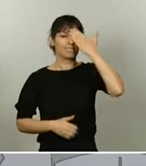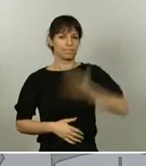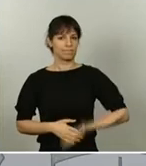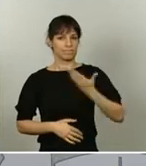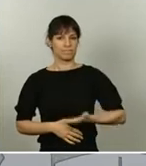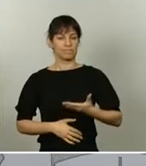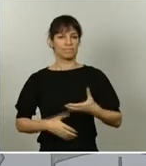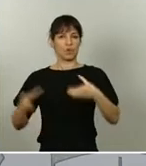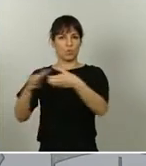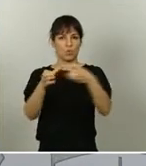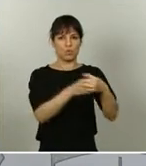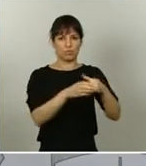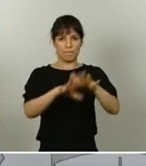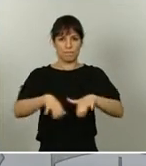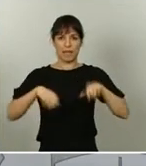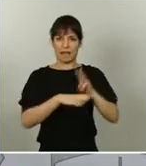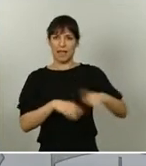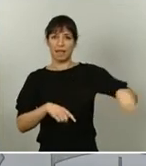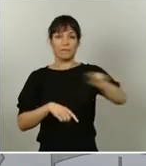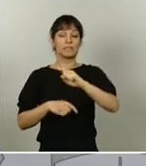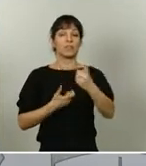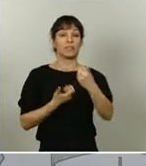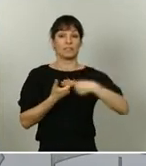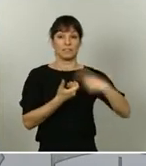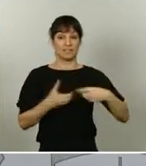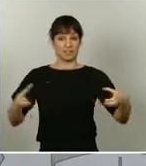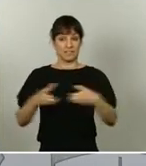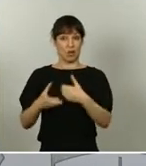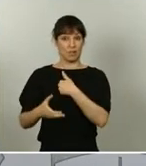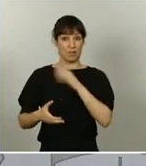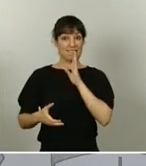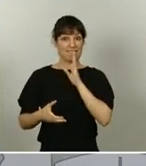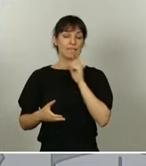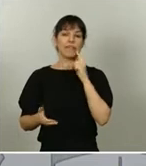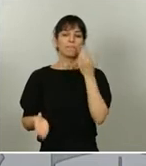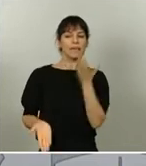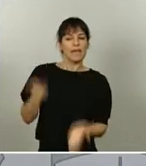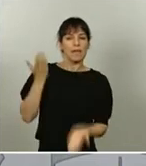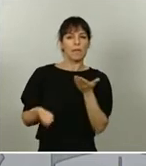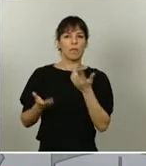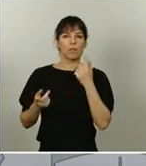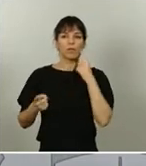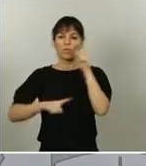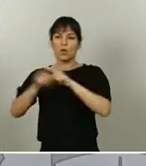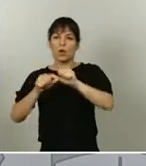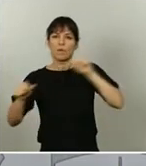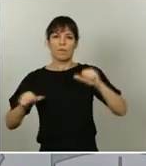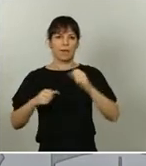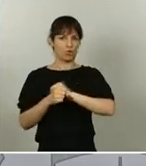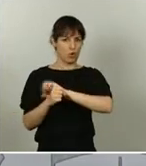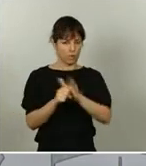parlamentarias que vayan a participar en esa comisión parlamentaria de evaluación de la crisis del COVID. Pero además